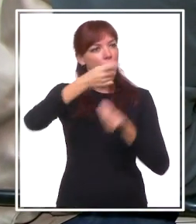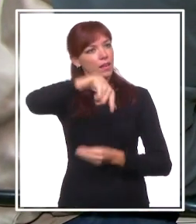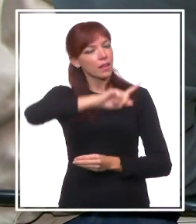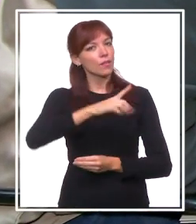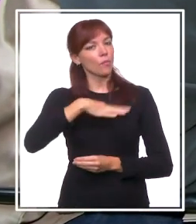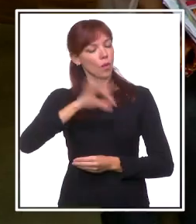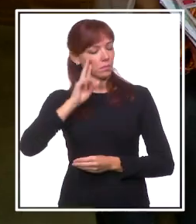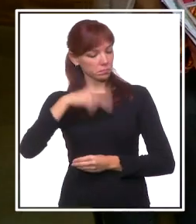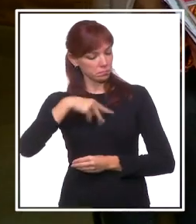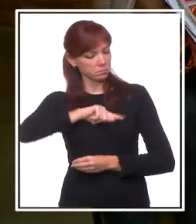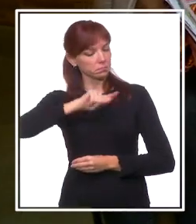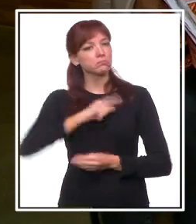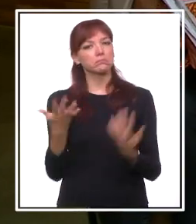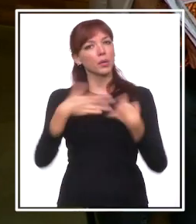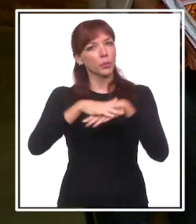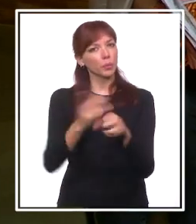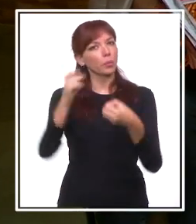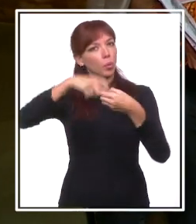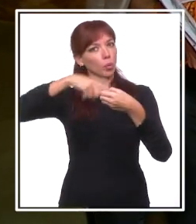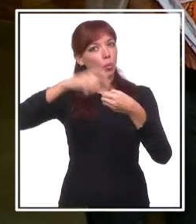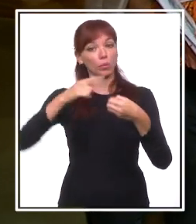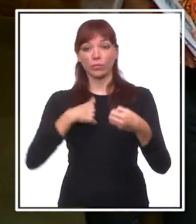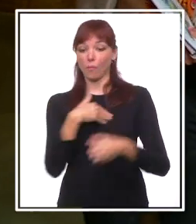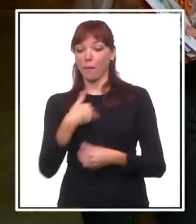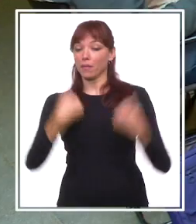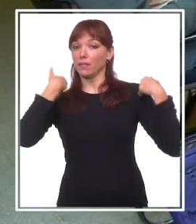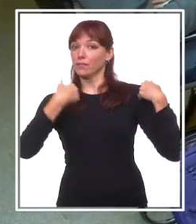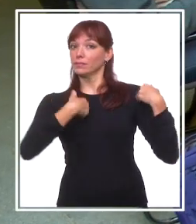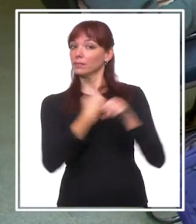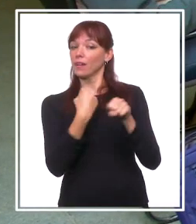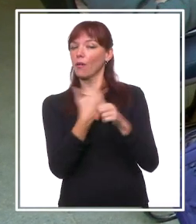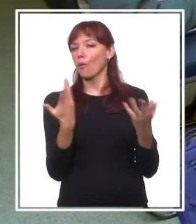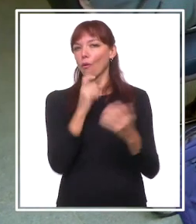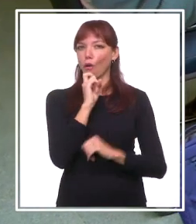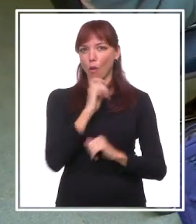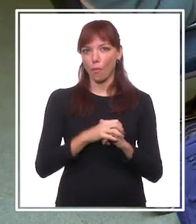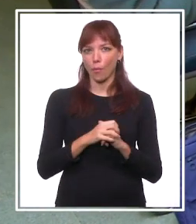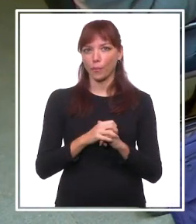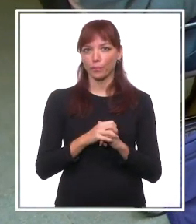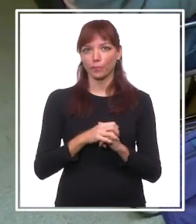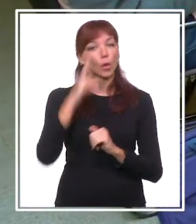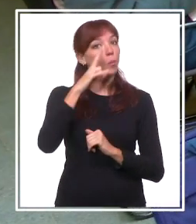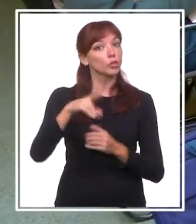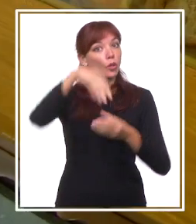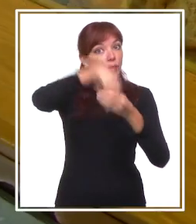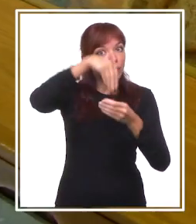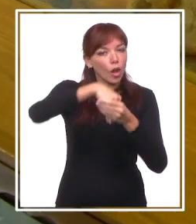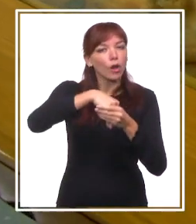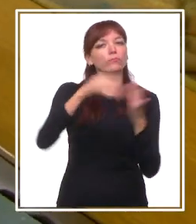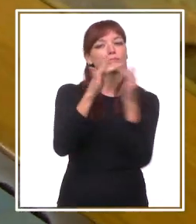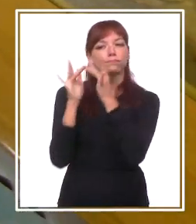integrados y una de mis funciones es ayudar a que esa integración se realice dentro del museo.